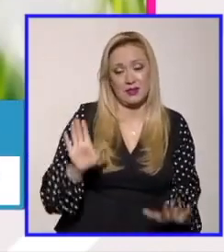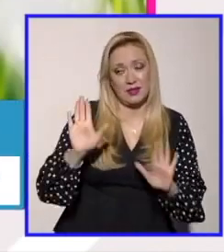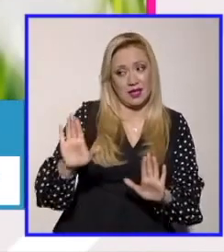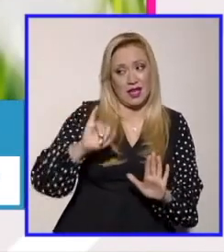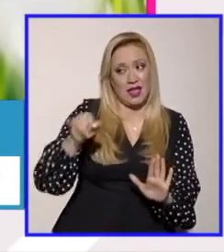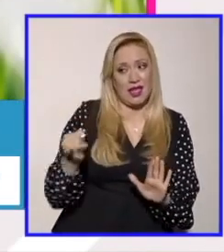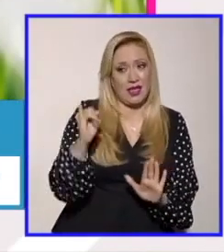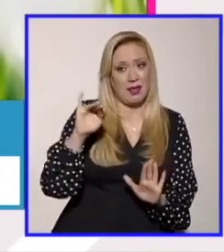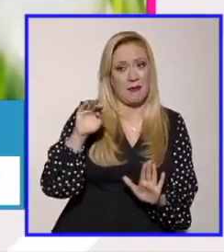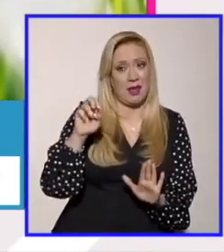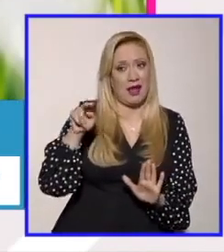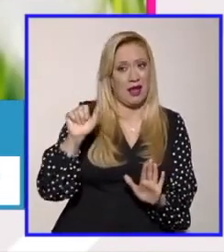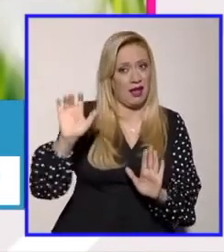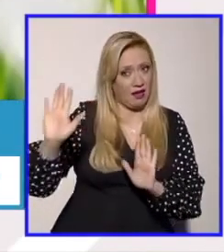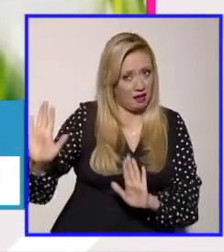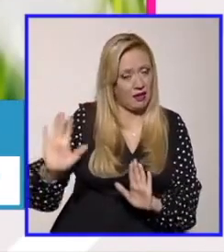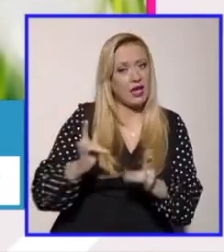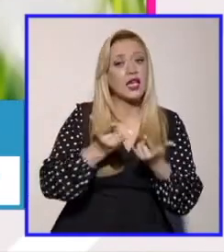compleja.